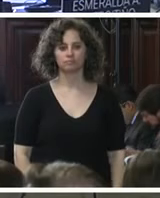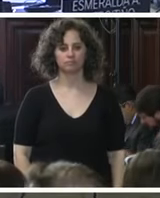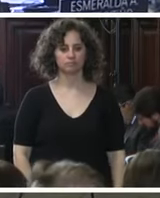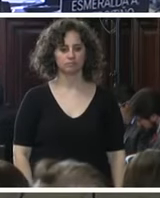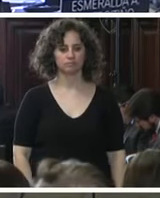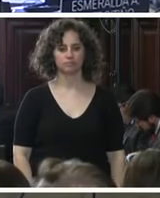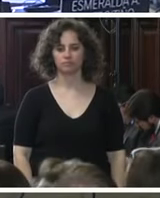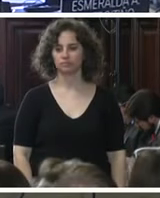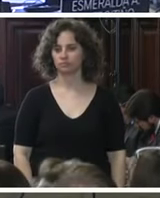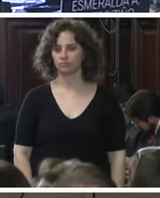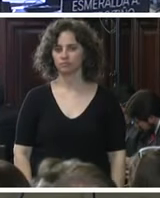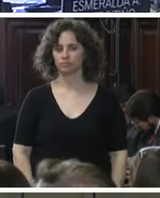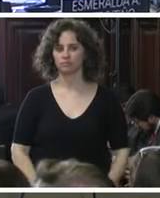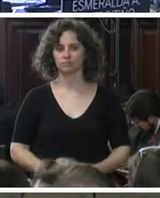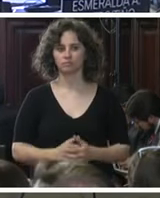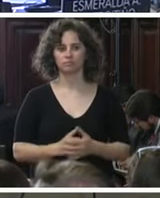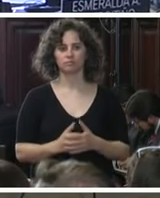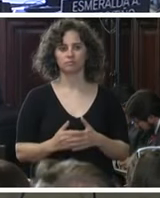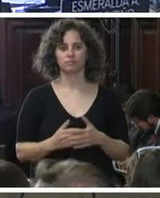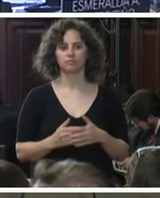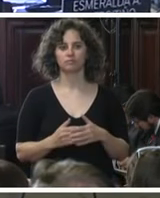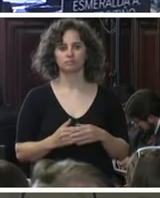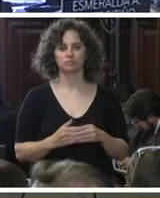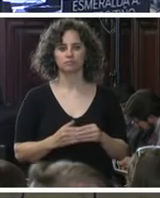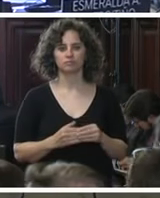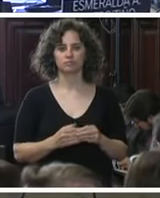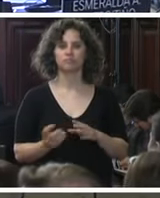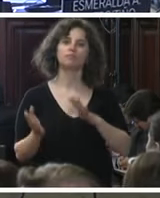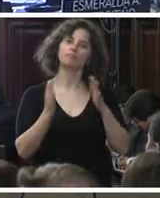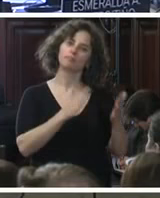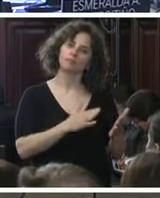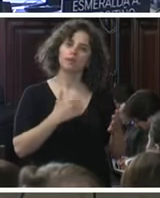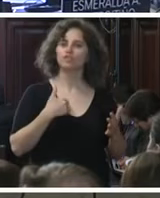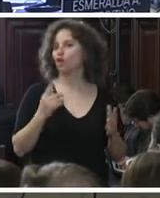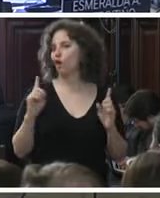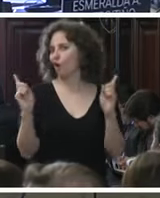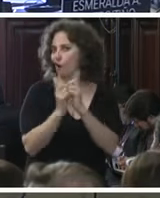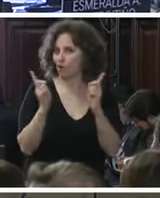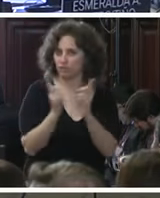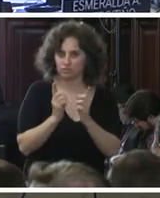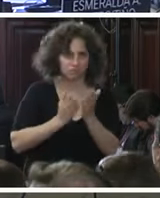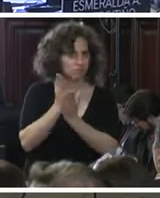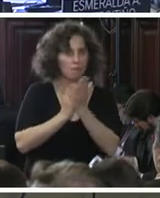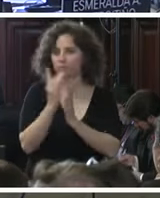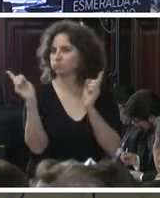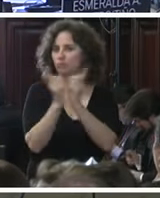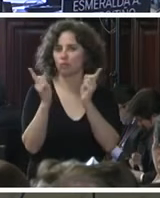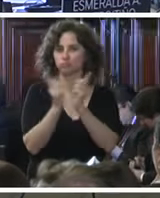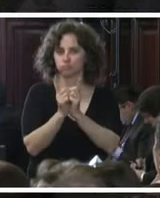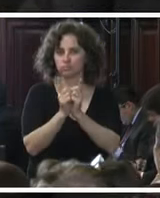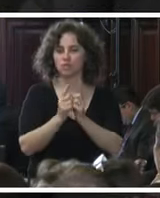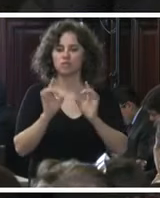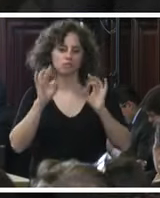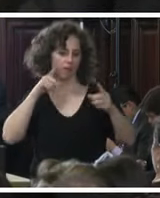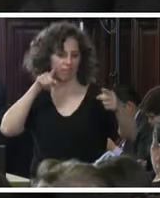invito ahora al comisionado Vargas a que haga su intervención siempre voy muy concreto a los